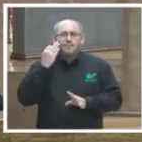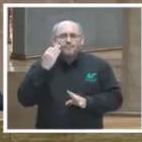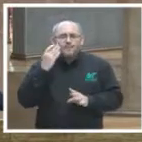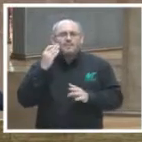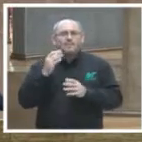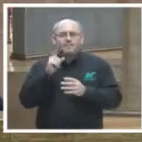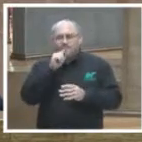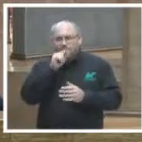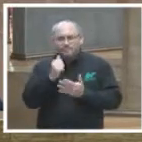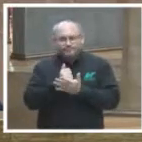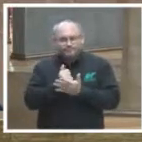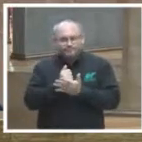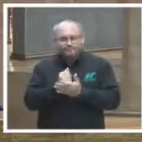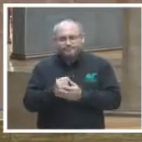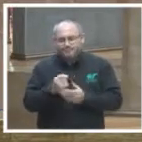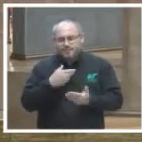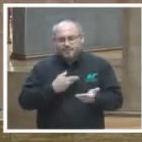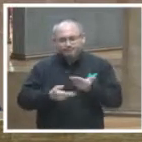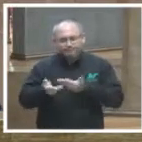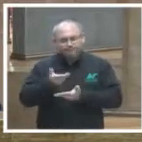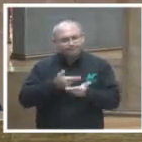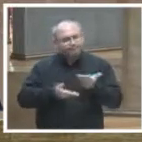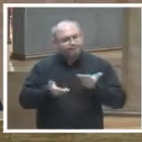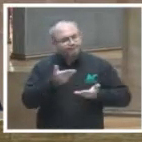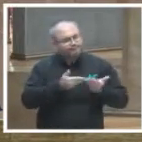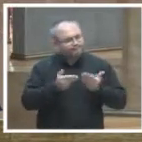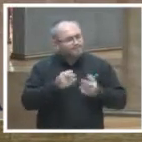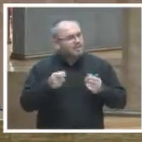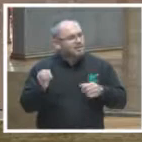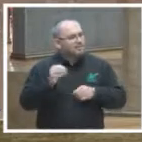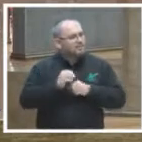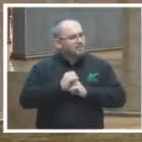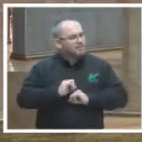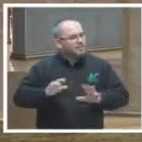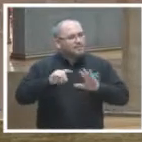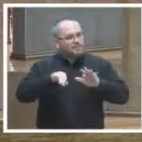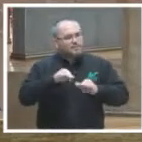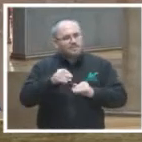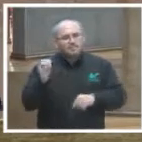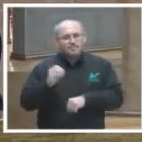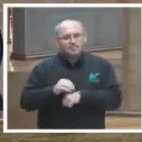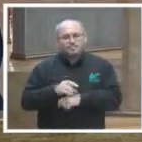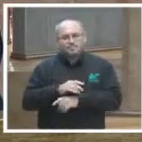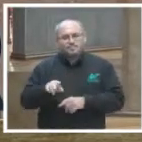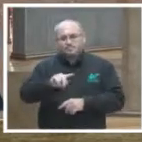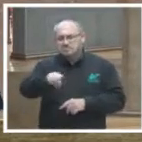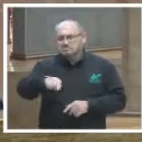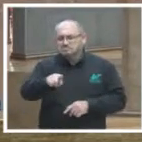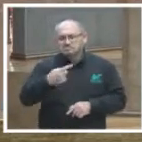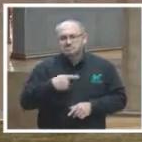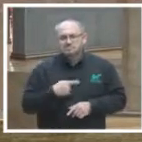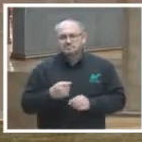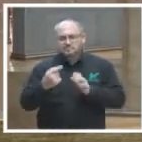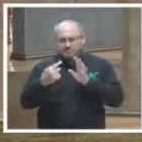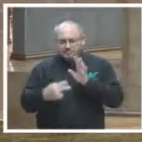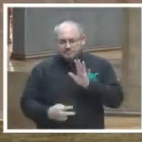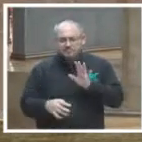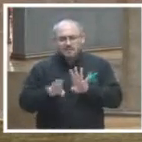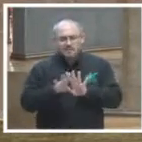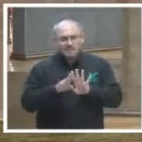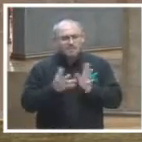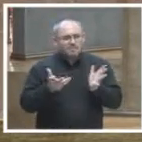Twitter y Facebook en la que mediante infografías se ponen a disposición del público en general los criterios